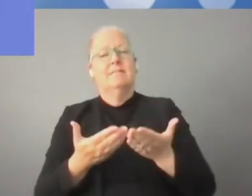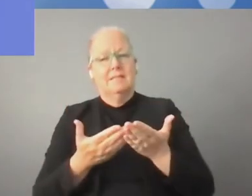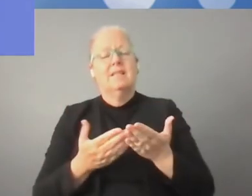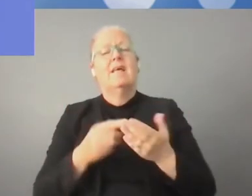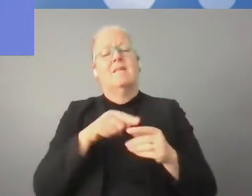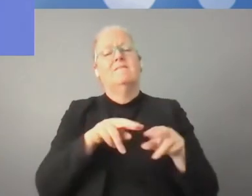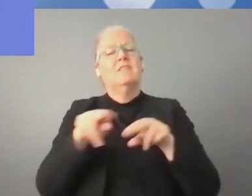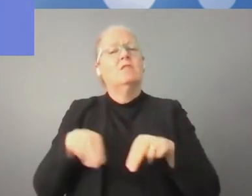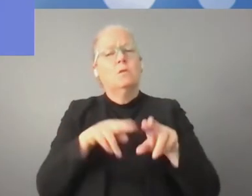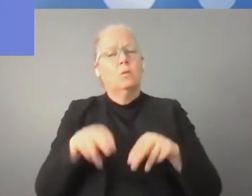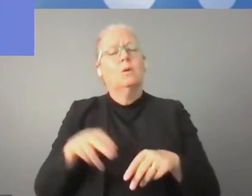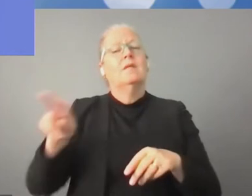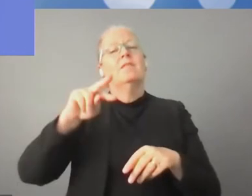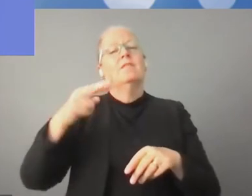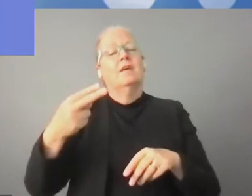pública.